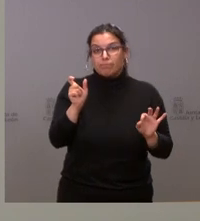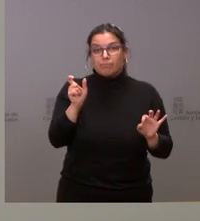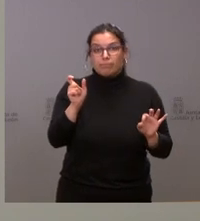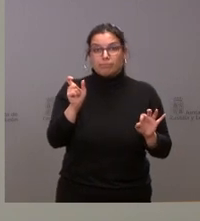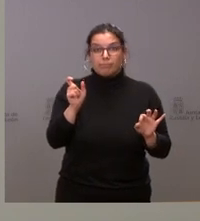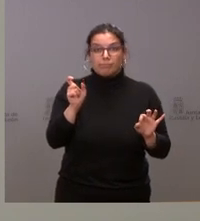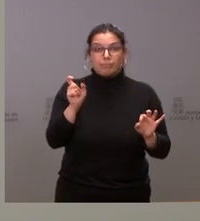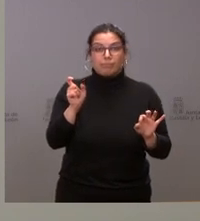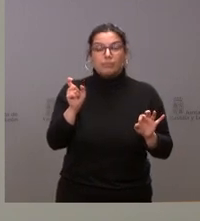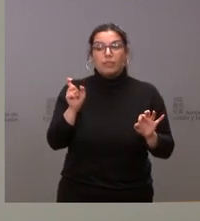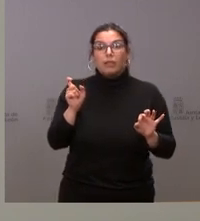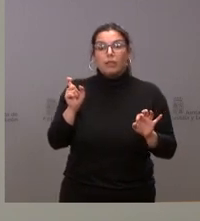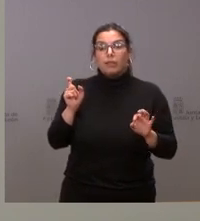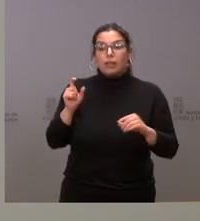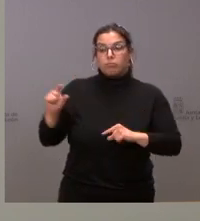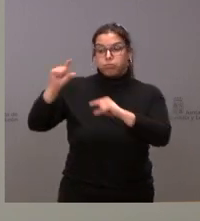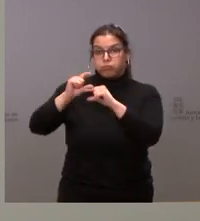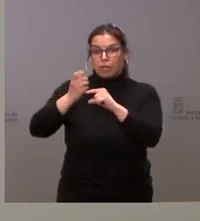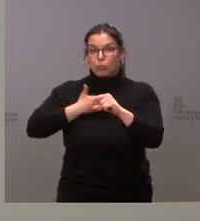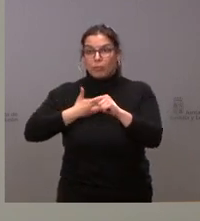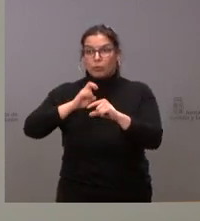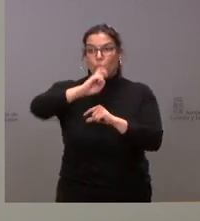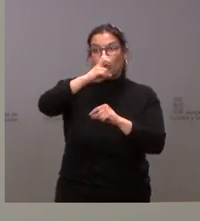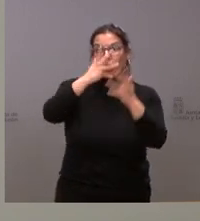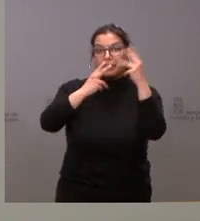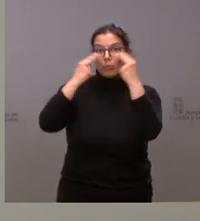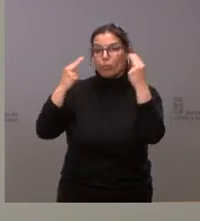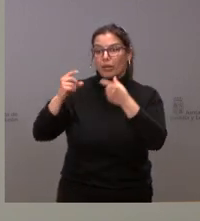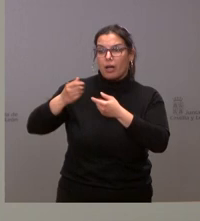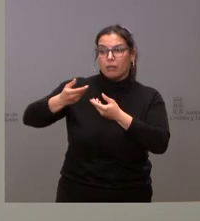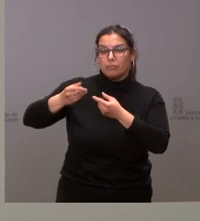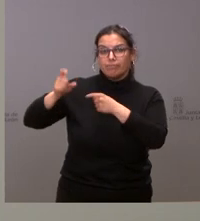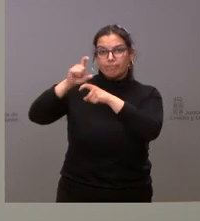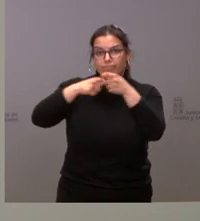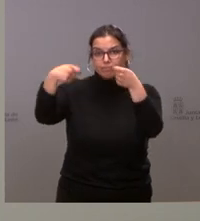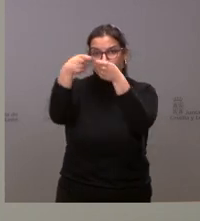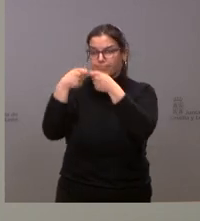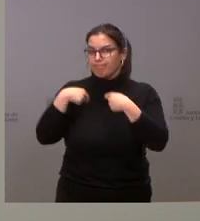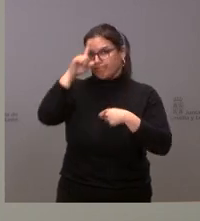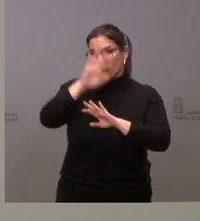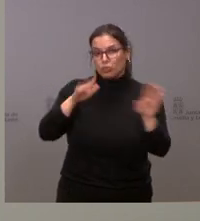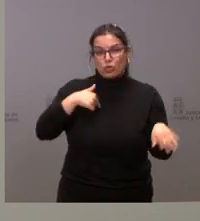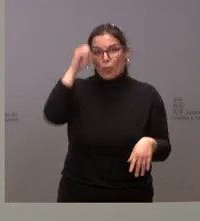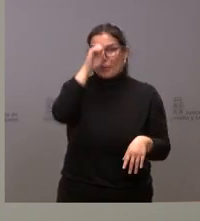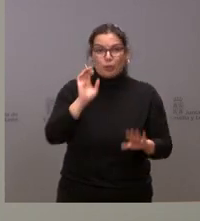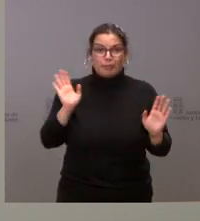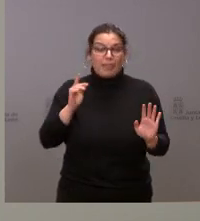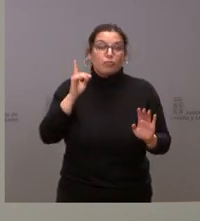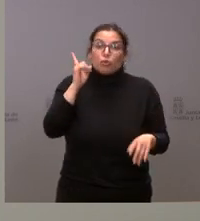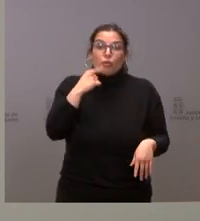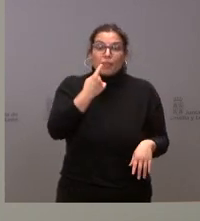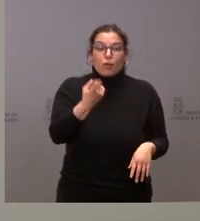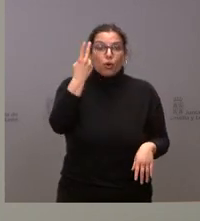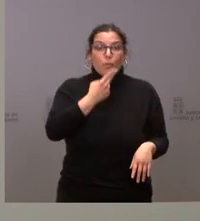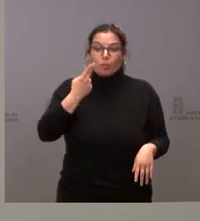al Ayuntamiento y cuál puede corresponder a otras administraciones públicas y por tanto no le puedo dar más opinión más el hecho de que nuestro compromiso es